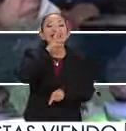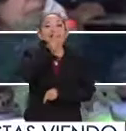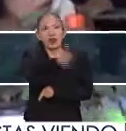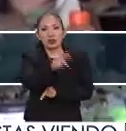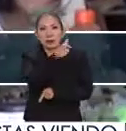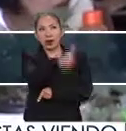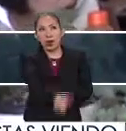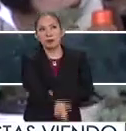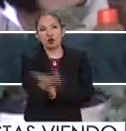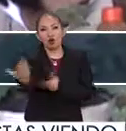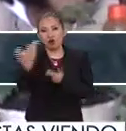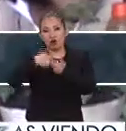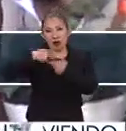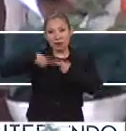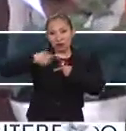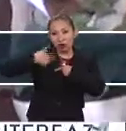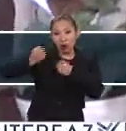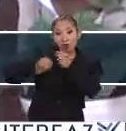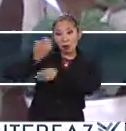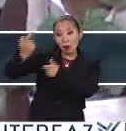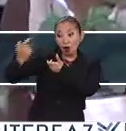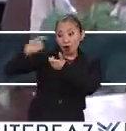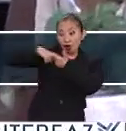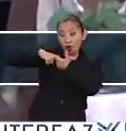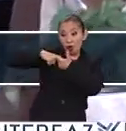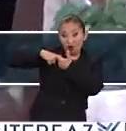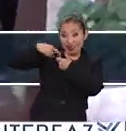Les pagamos por incorporar a una persona porque obviamente